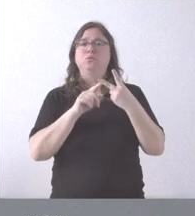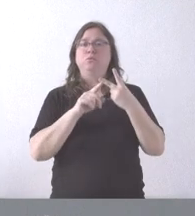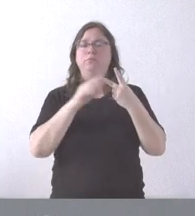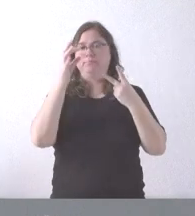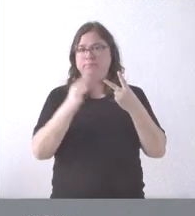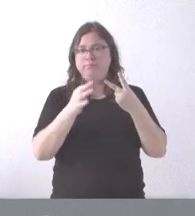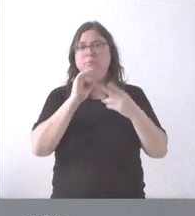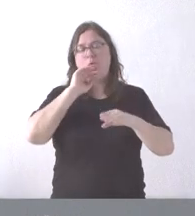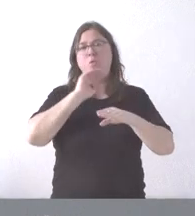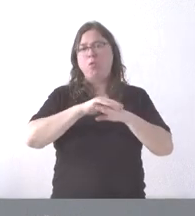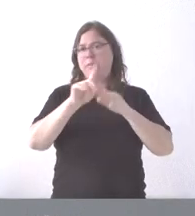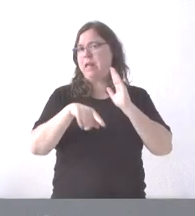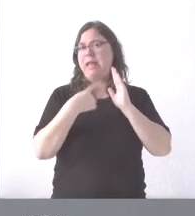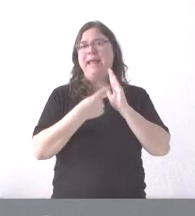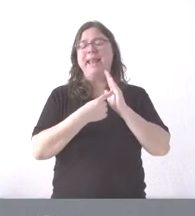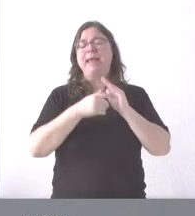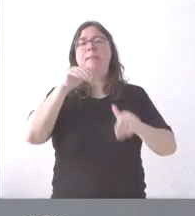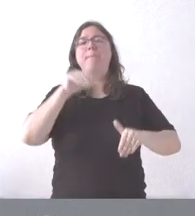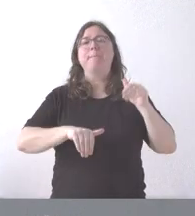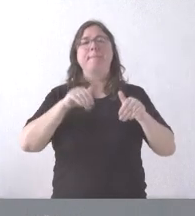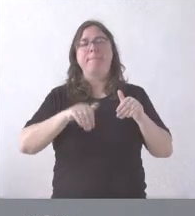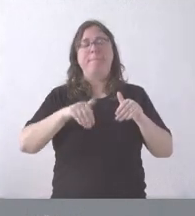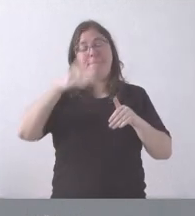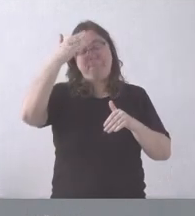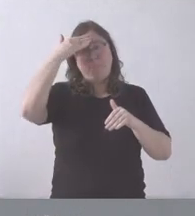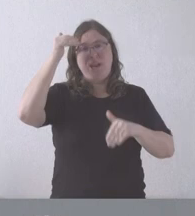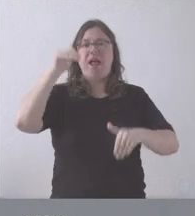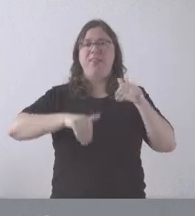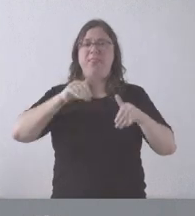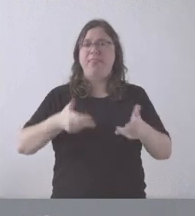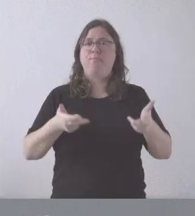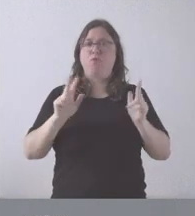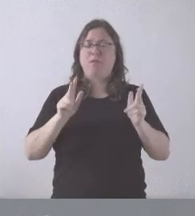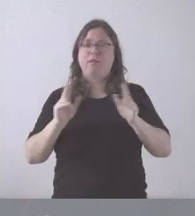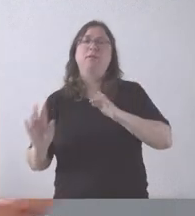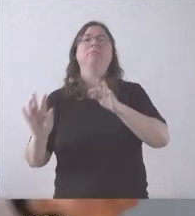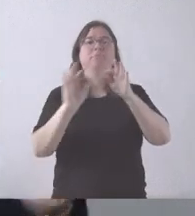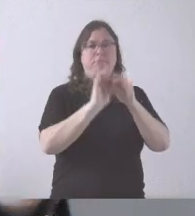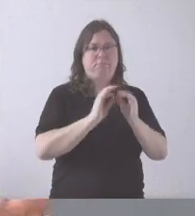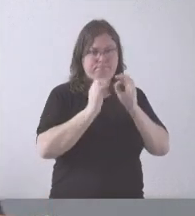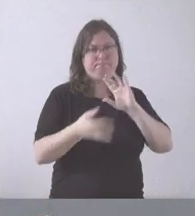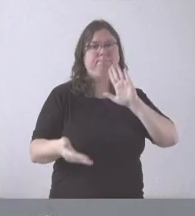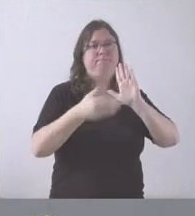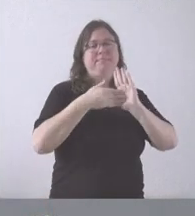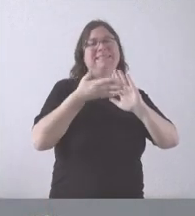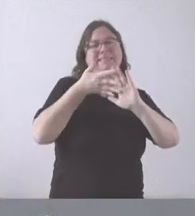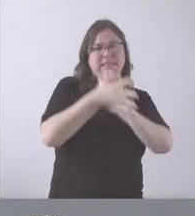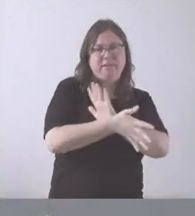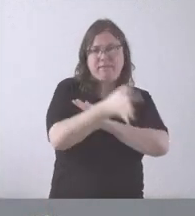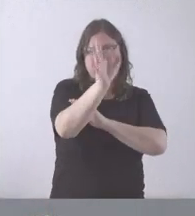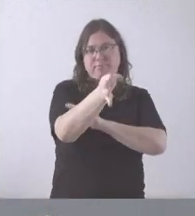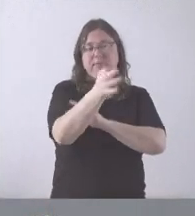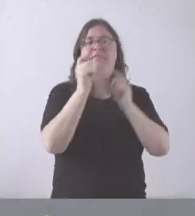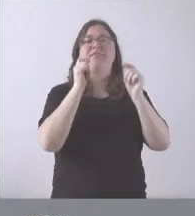cumplimiento de la ley de memoria democrática se hará la referencia correspondiente al significado de este edificio que se ha